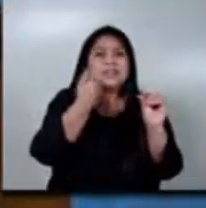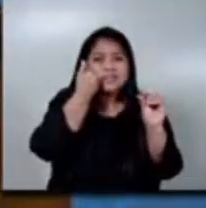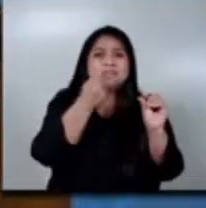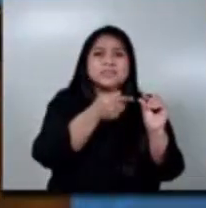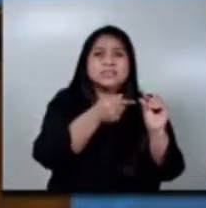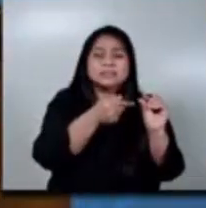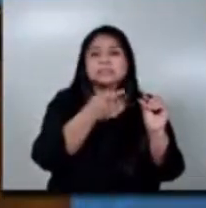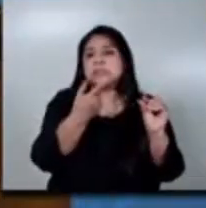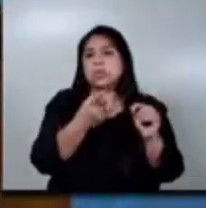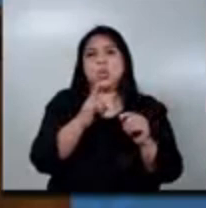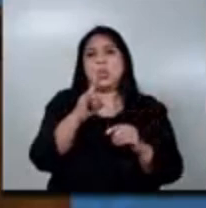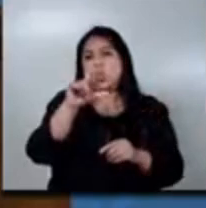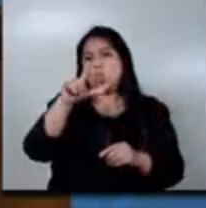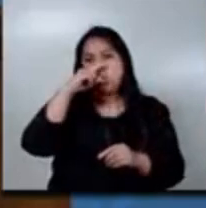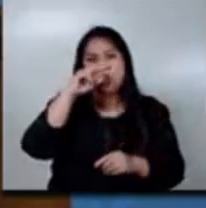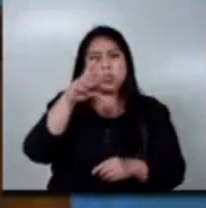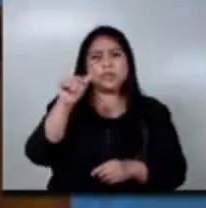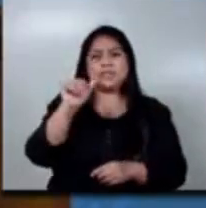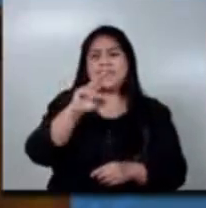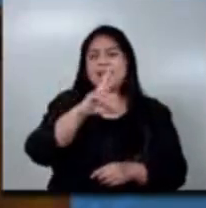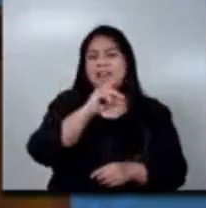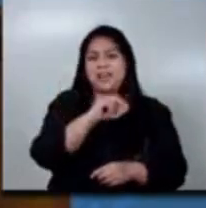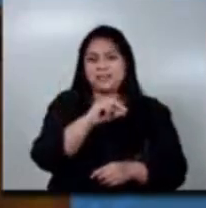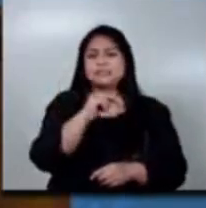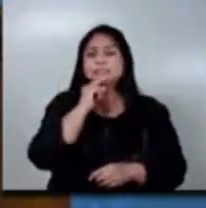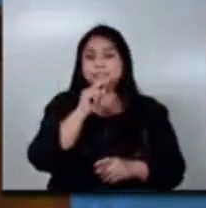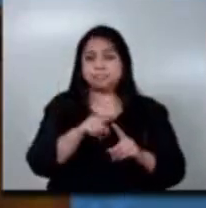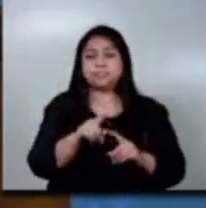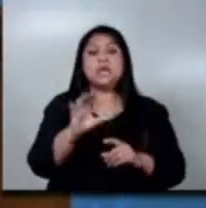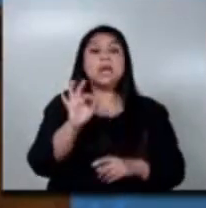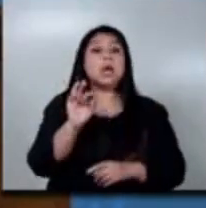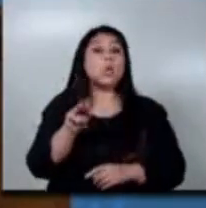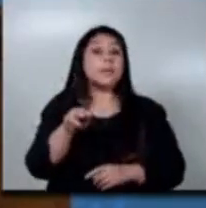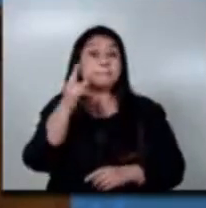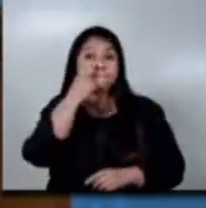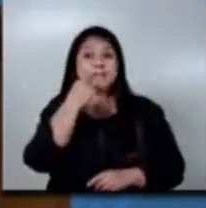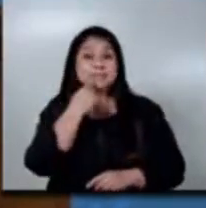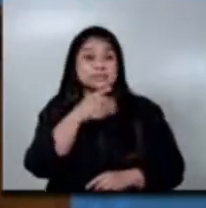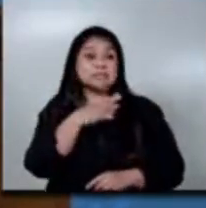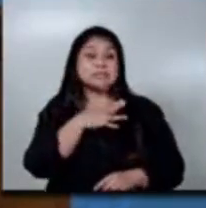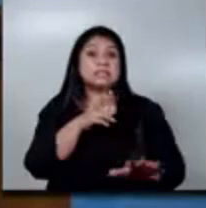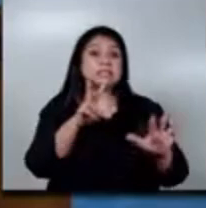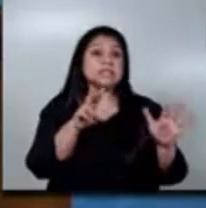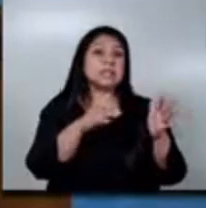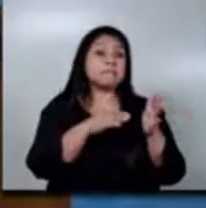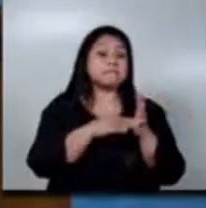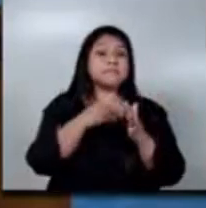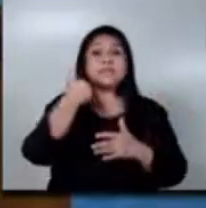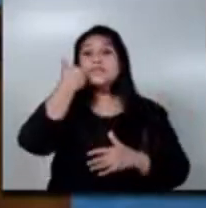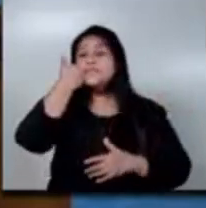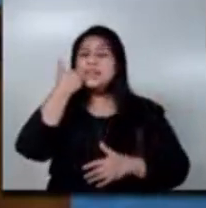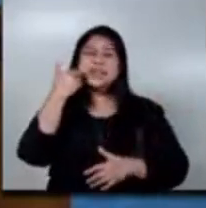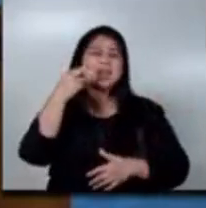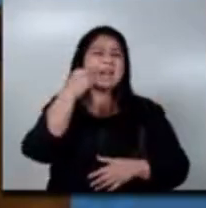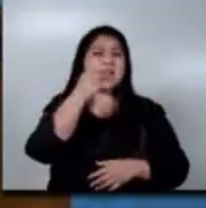Organización Mundial de la Salud, existen cerca de siete mil enfermedades raras que afectan a un